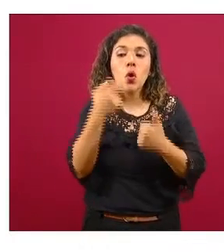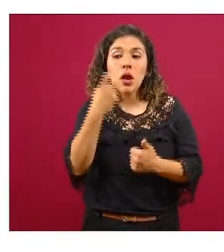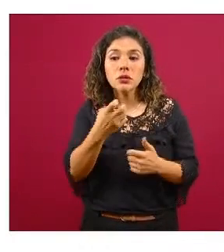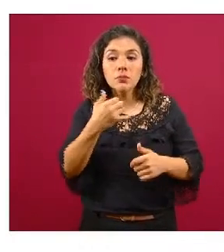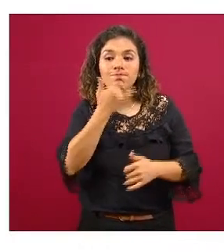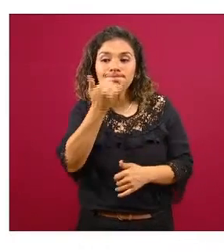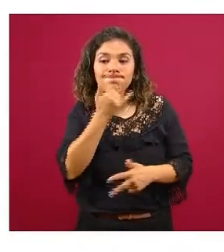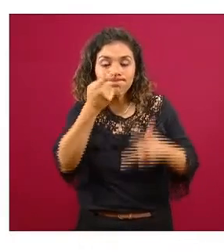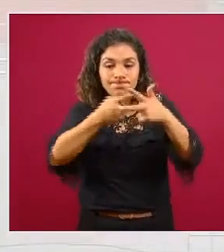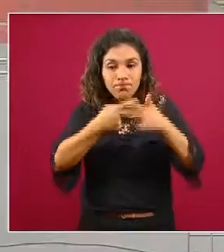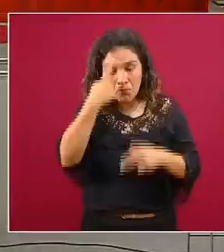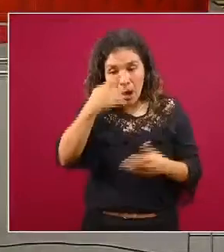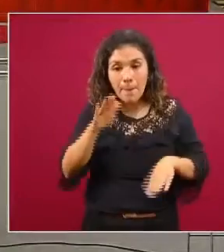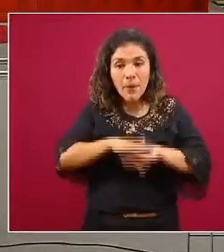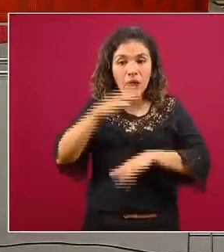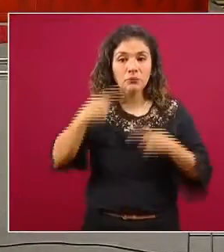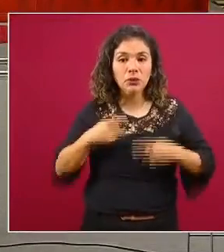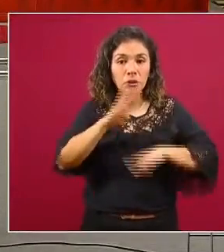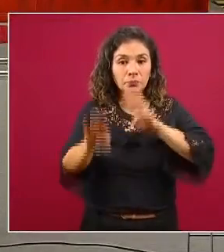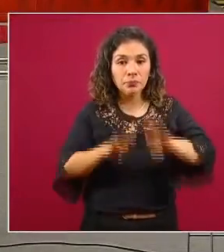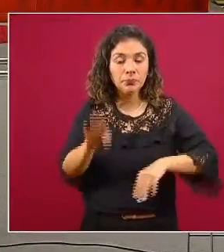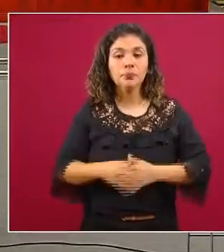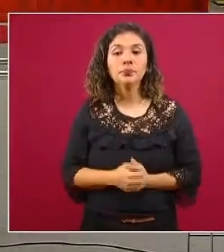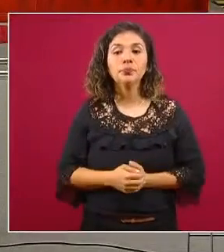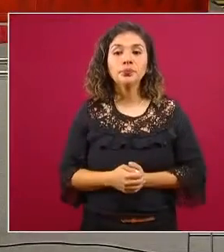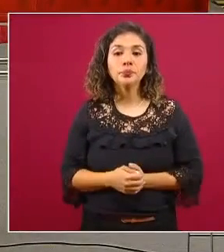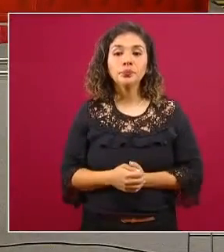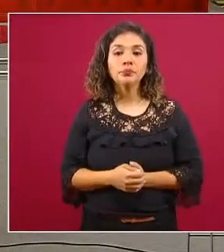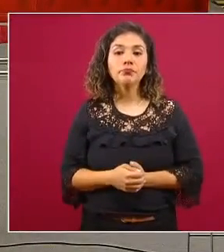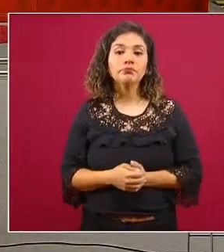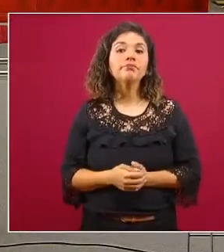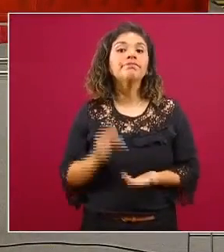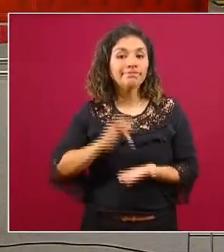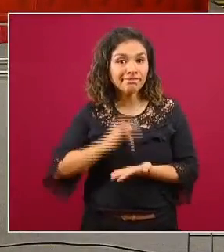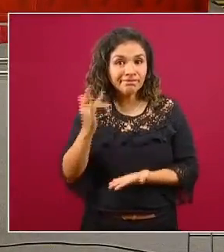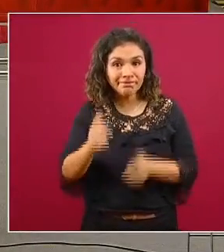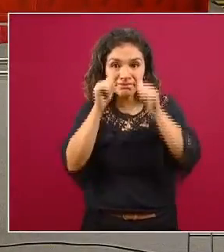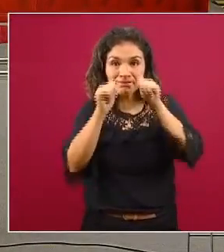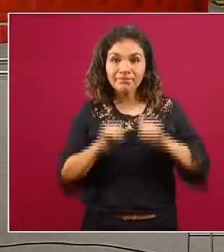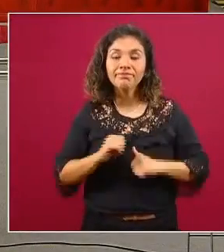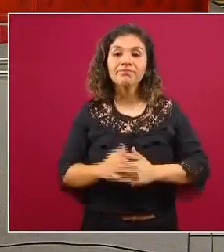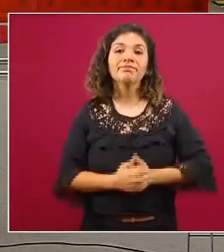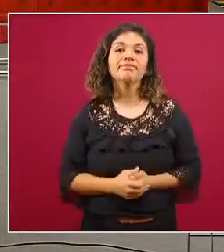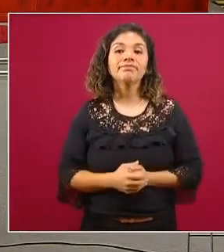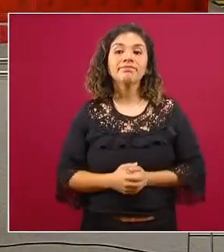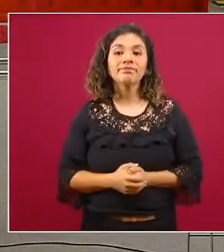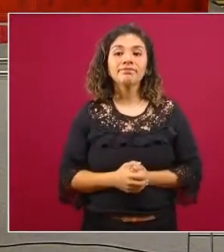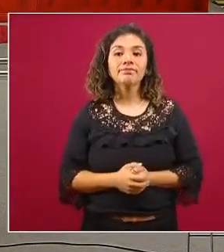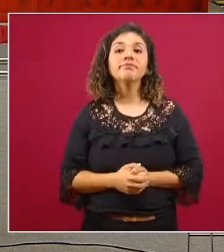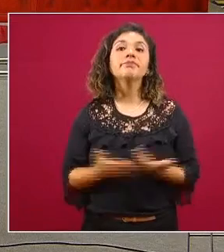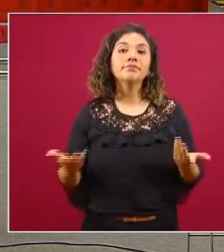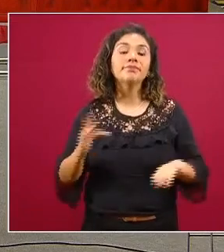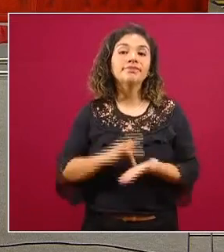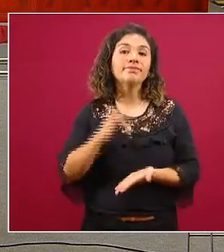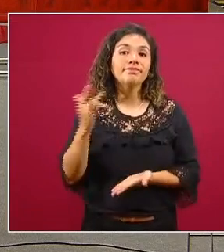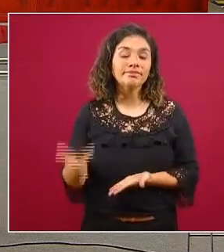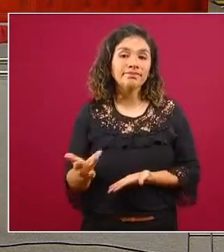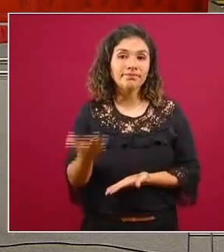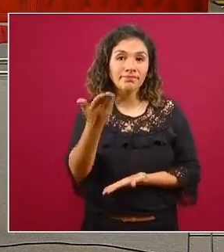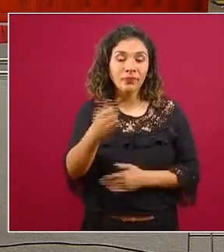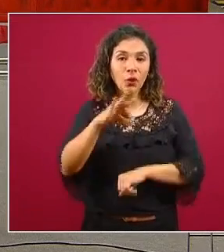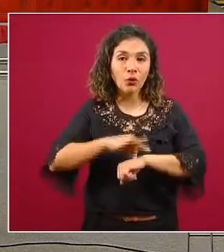estimación del exceso de mortalidad si me das la siguiente con se termino y les agradezco mucho su atención Muchísimas gracias